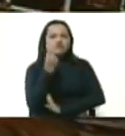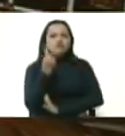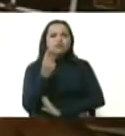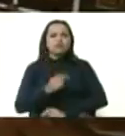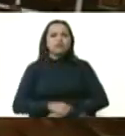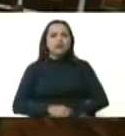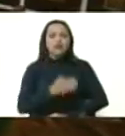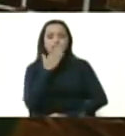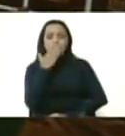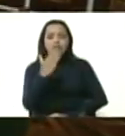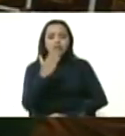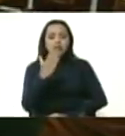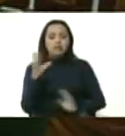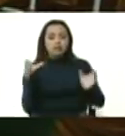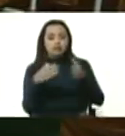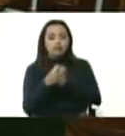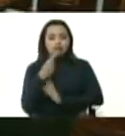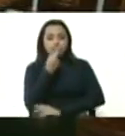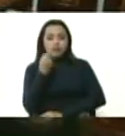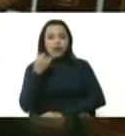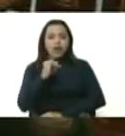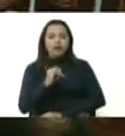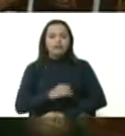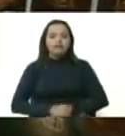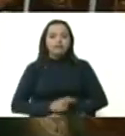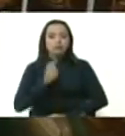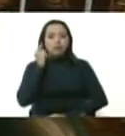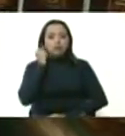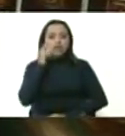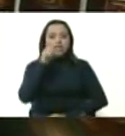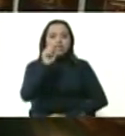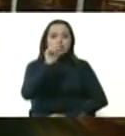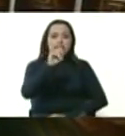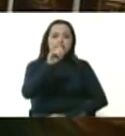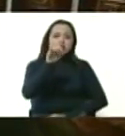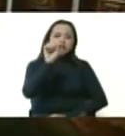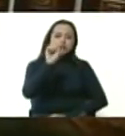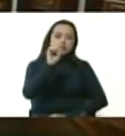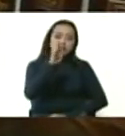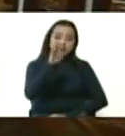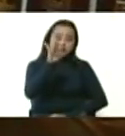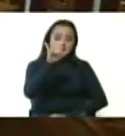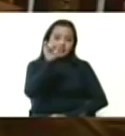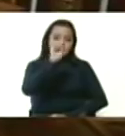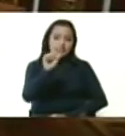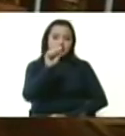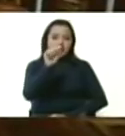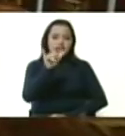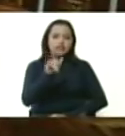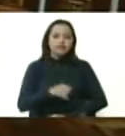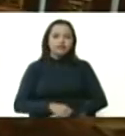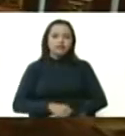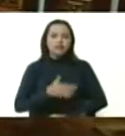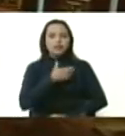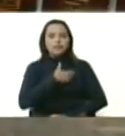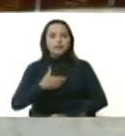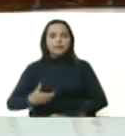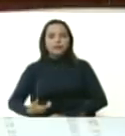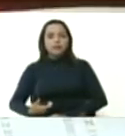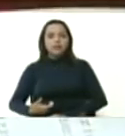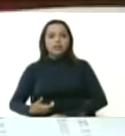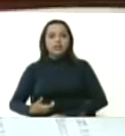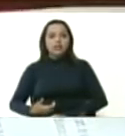de ese comando único está la compañera Tizay León presidenta de Agro Sur y ahora vamos a tener a designar a una